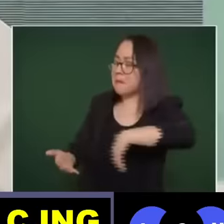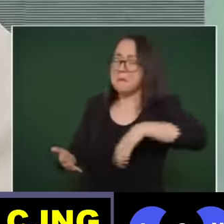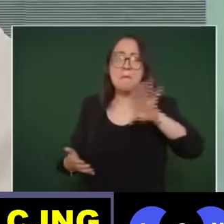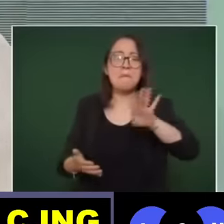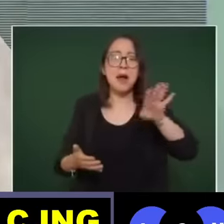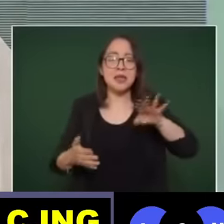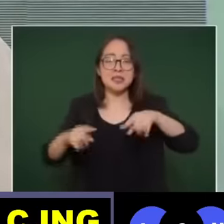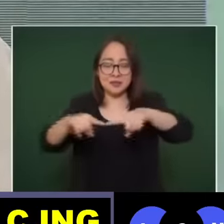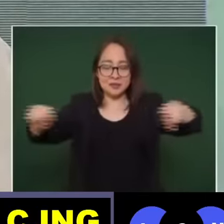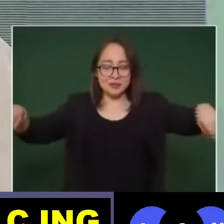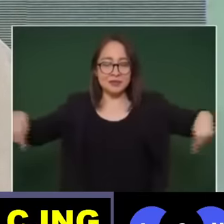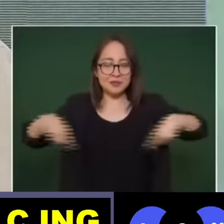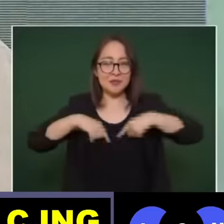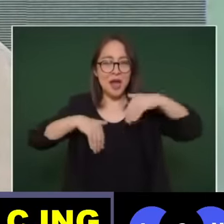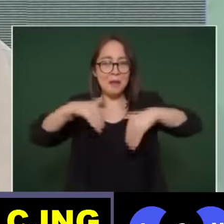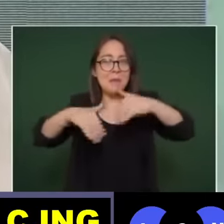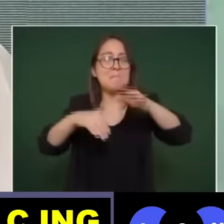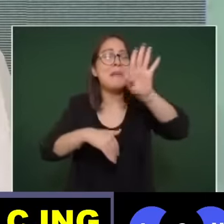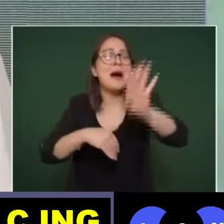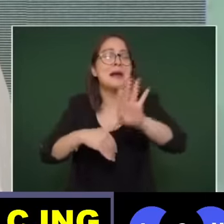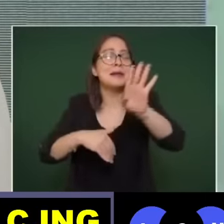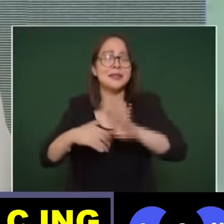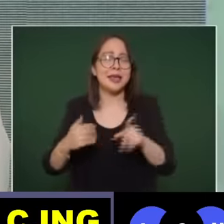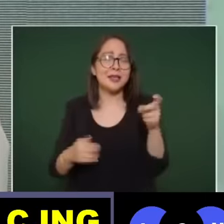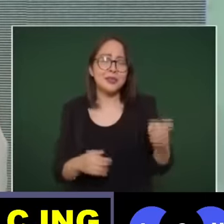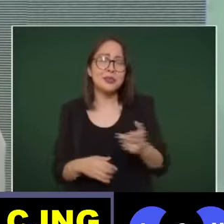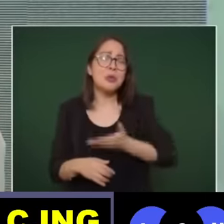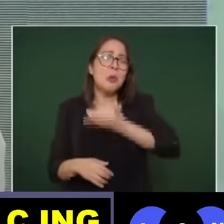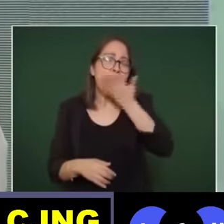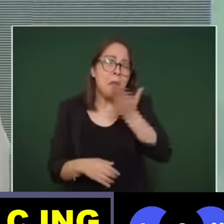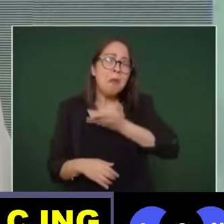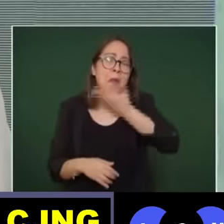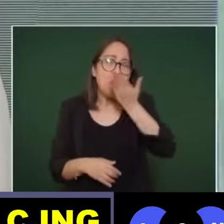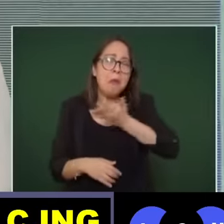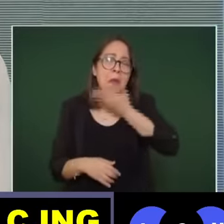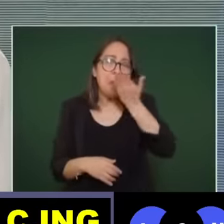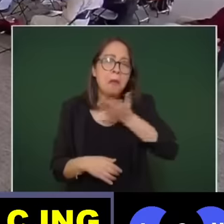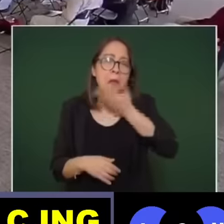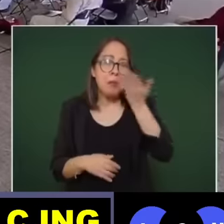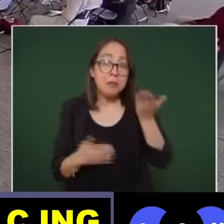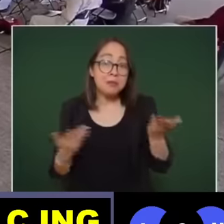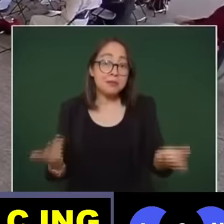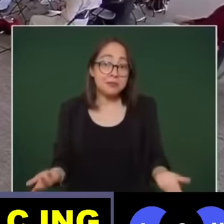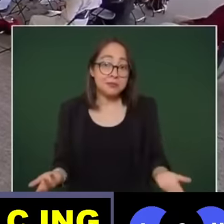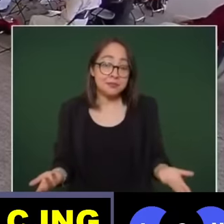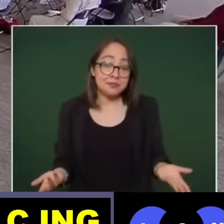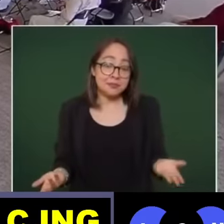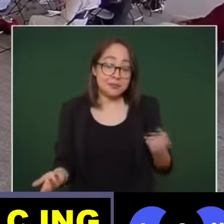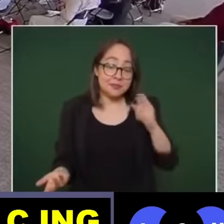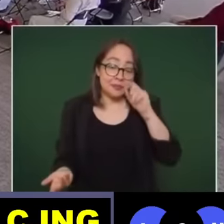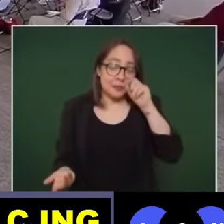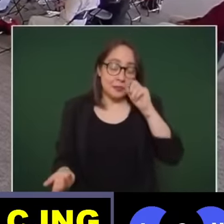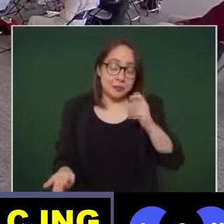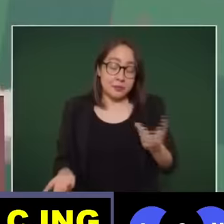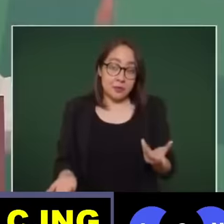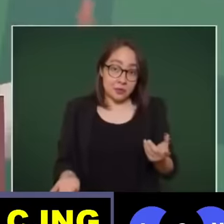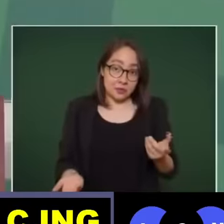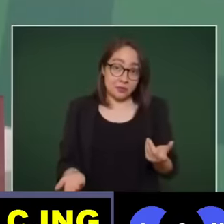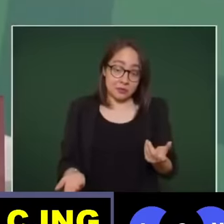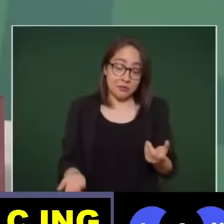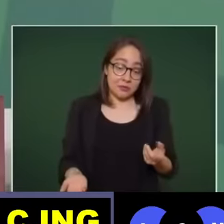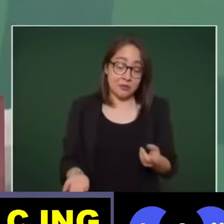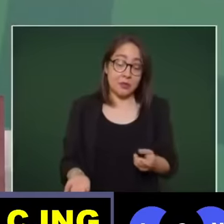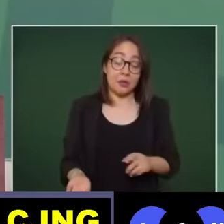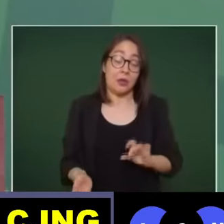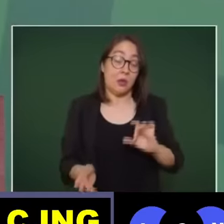alberca era muy común eso entonces cuando incluso